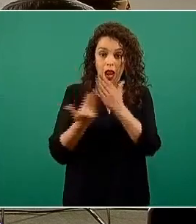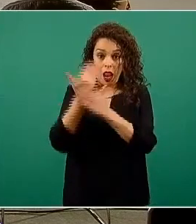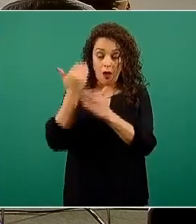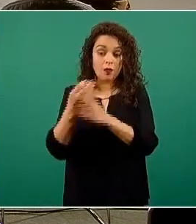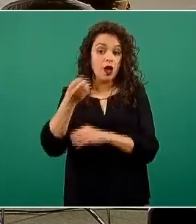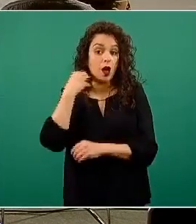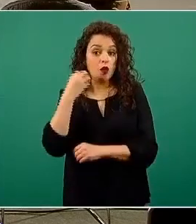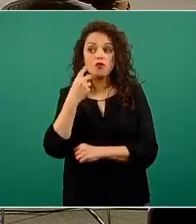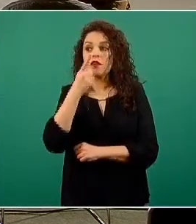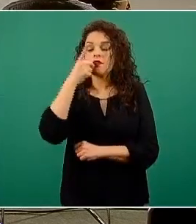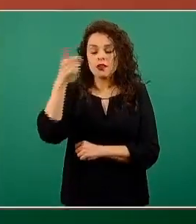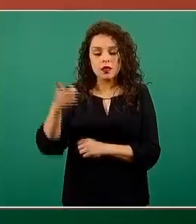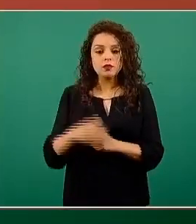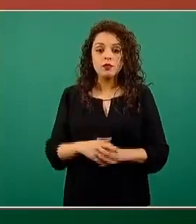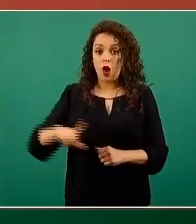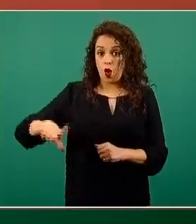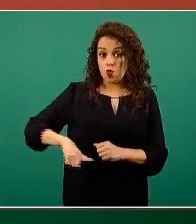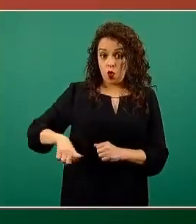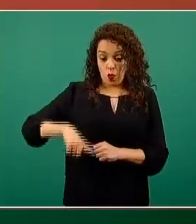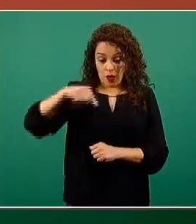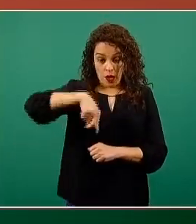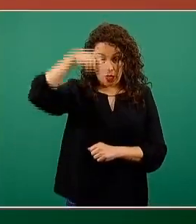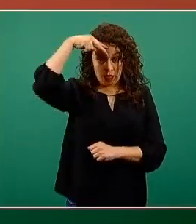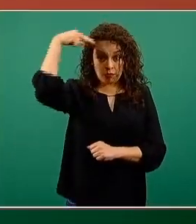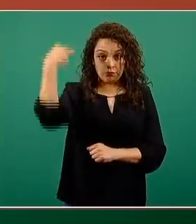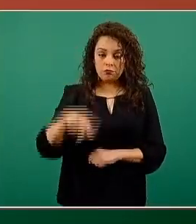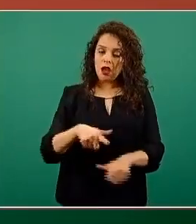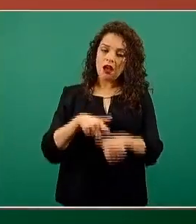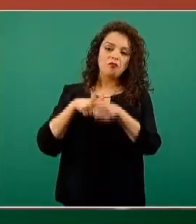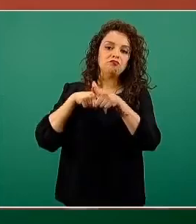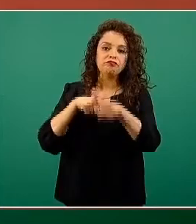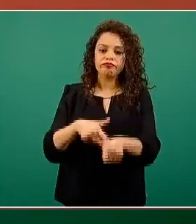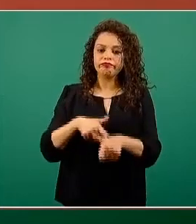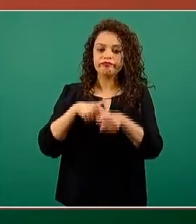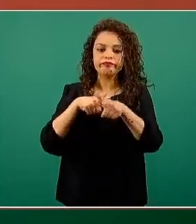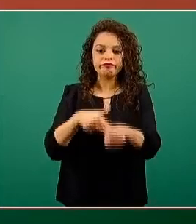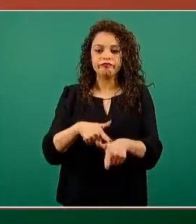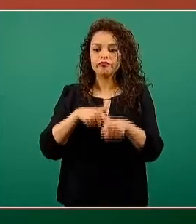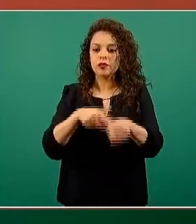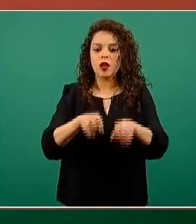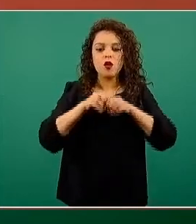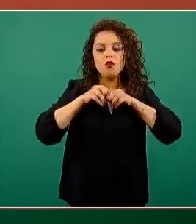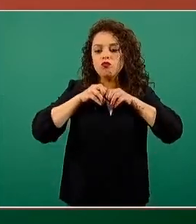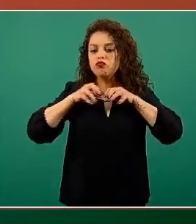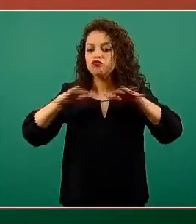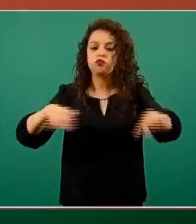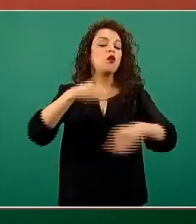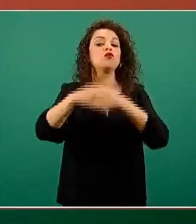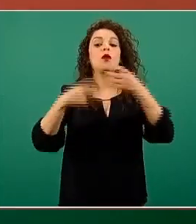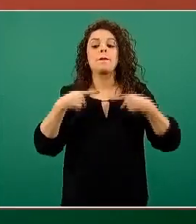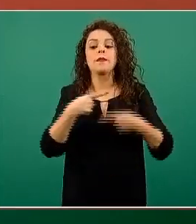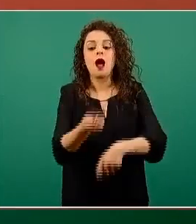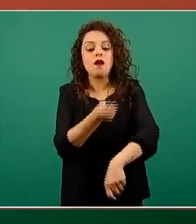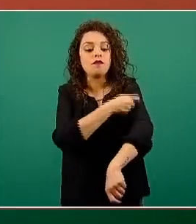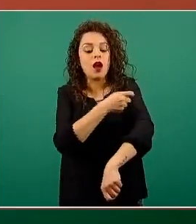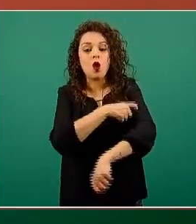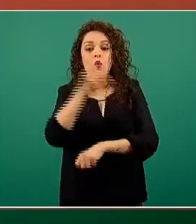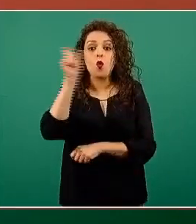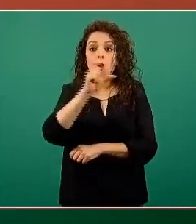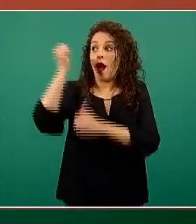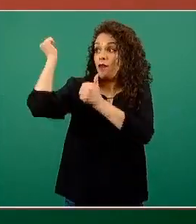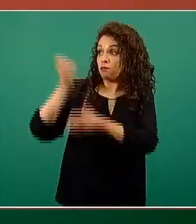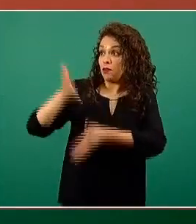nuestro gobierno, el gobierno de México, seguirá ampliando la cobertura vacunal en la medida en que vayamos teniendo vacunas,